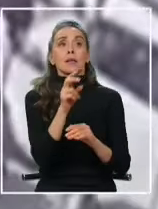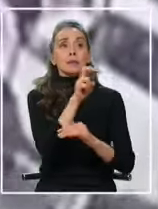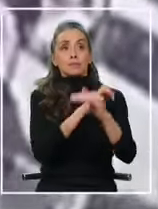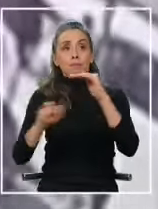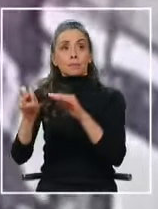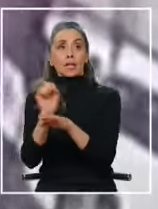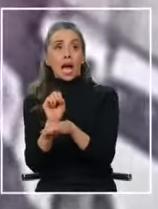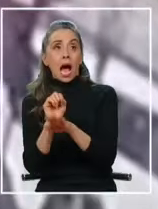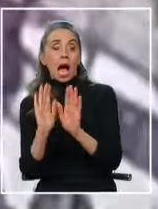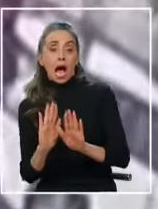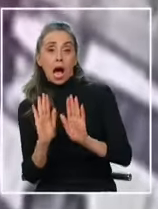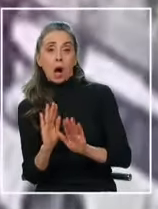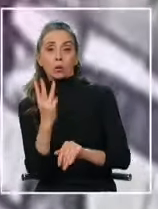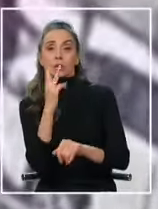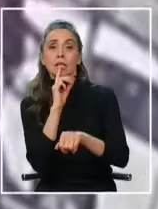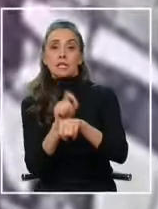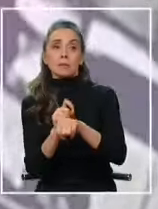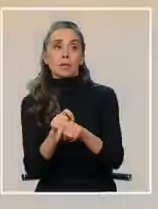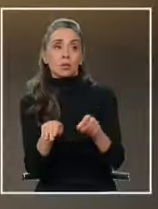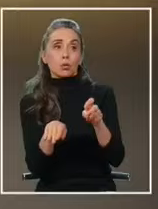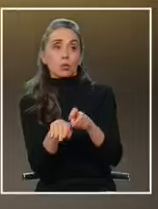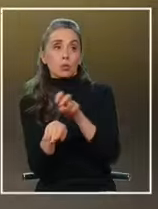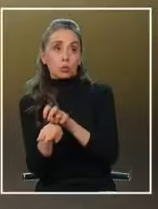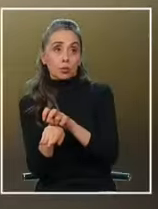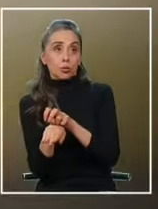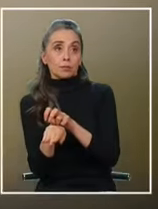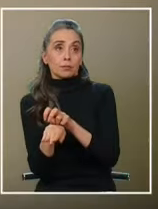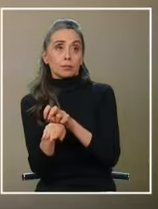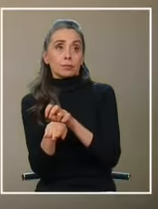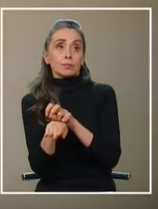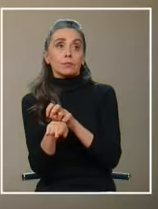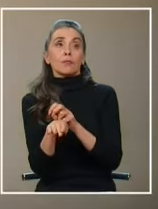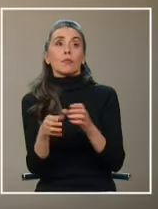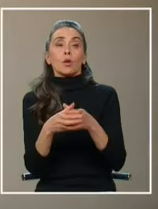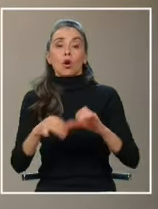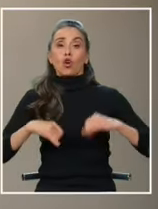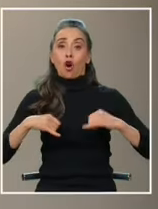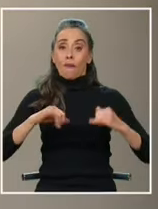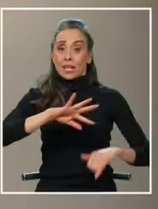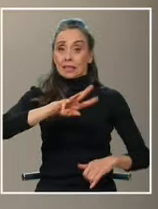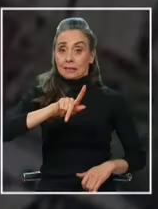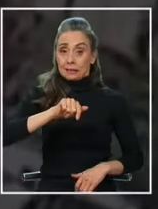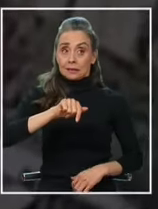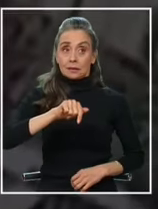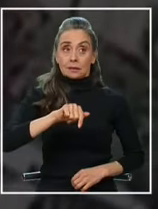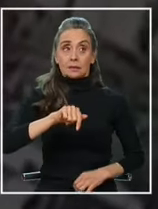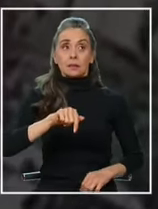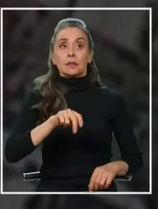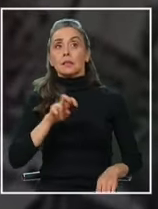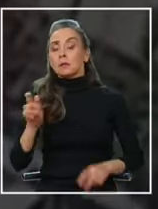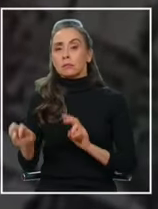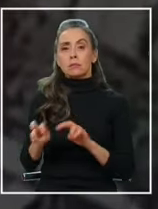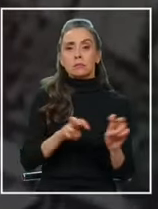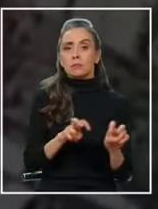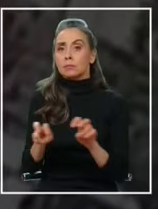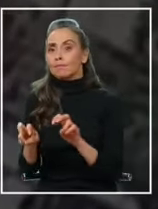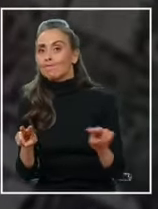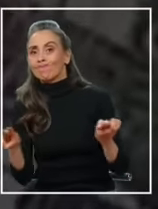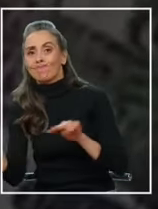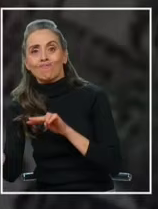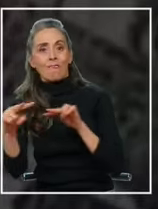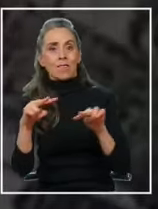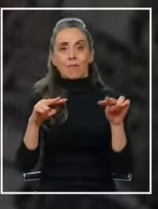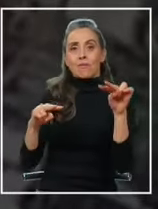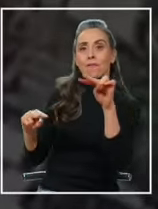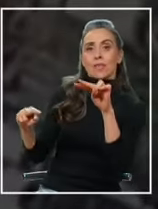este vehículo por más de tres minutos. En ese lapso, la pandilla tuvo tiempo para recorrer el entorno y buscar la manera